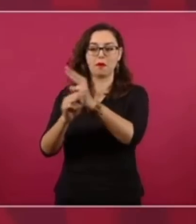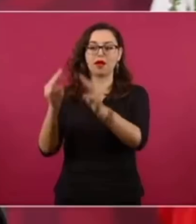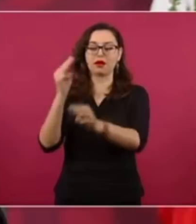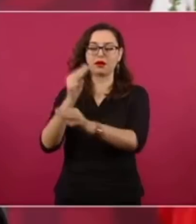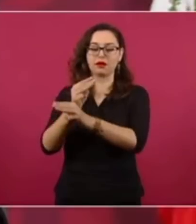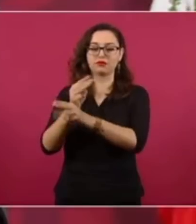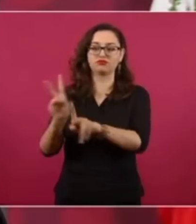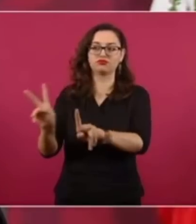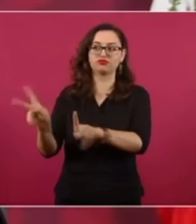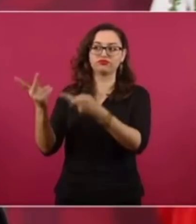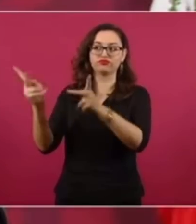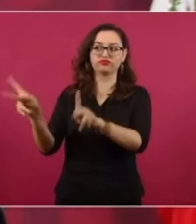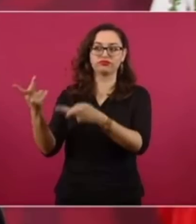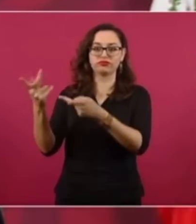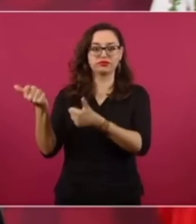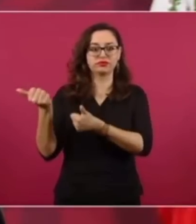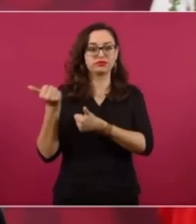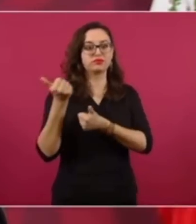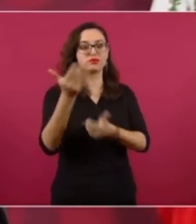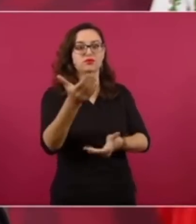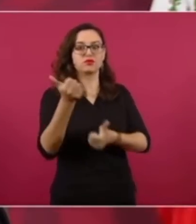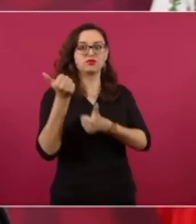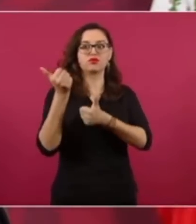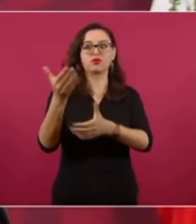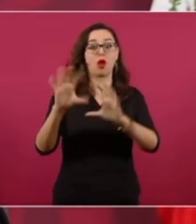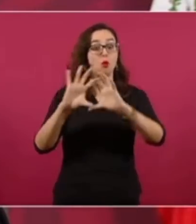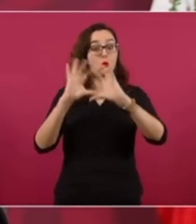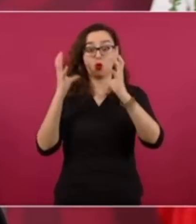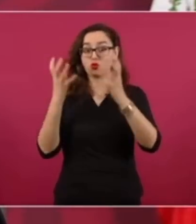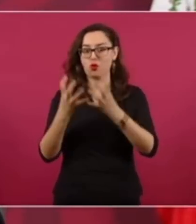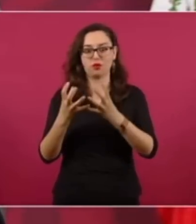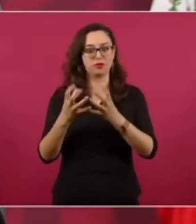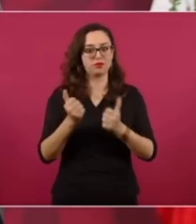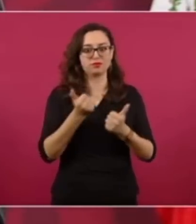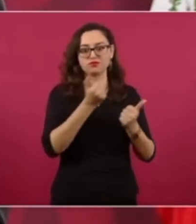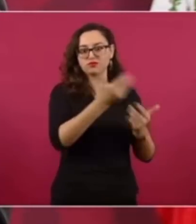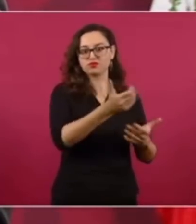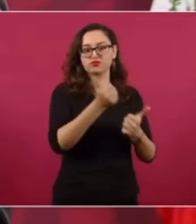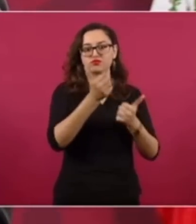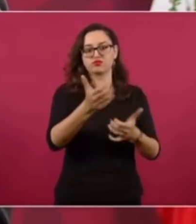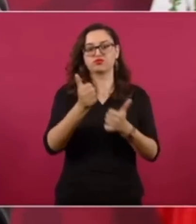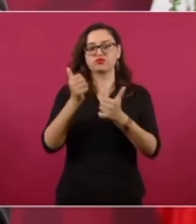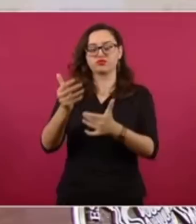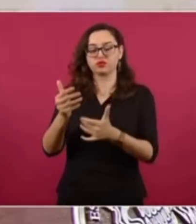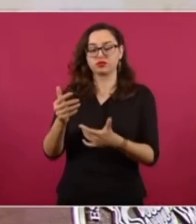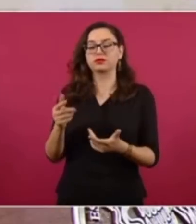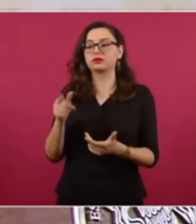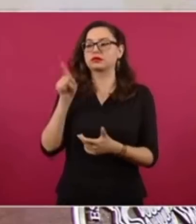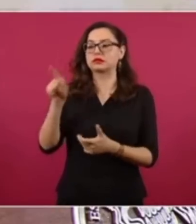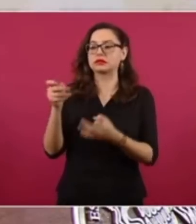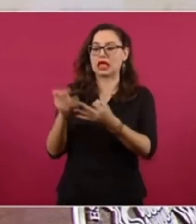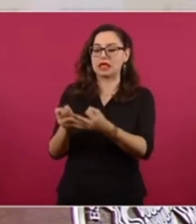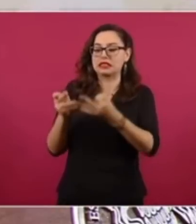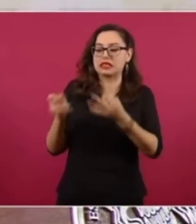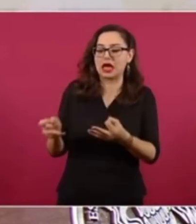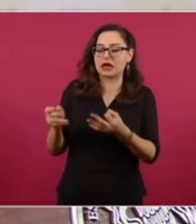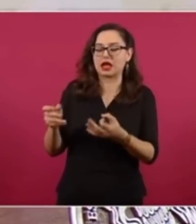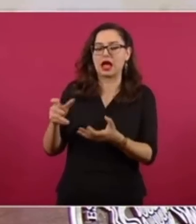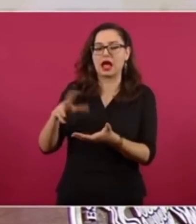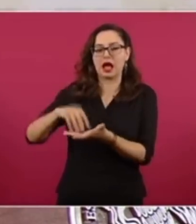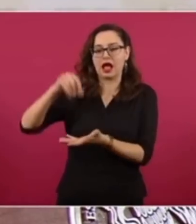Hay una tierra especial que se utiliza también para la